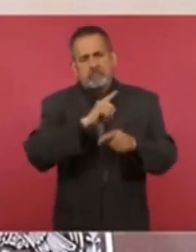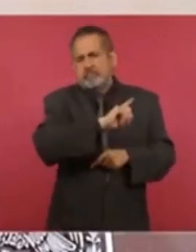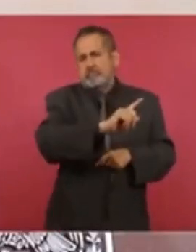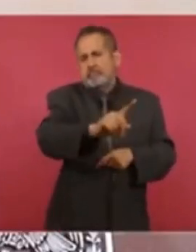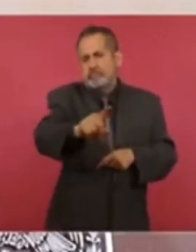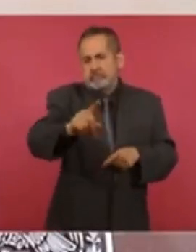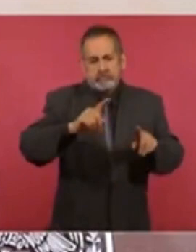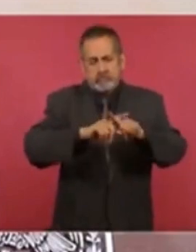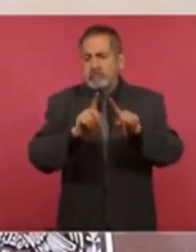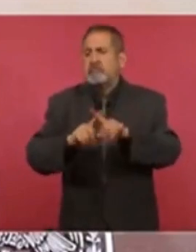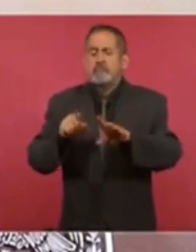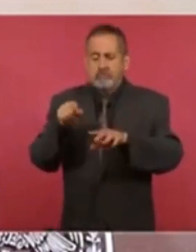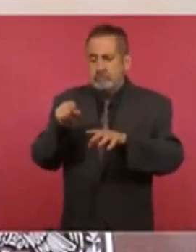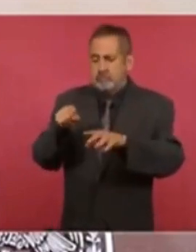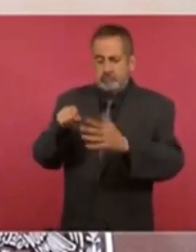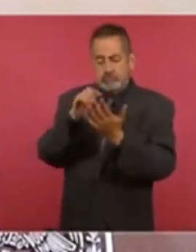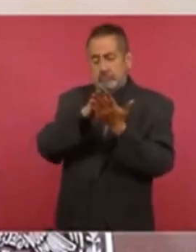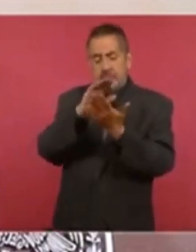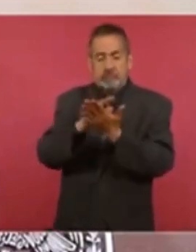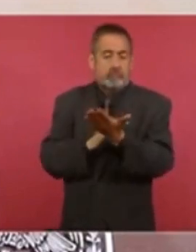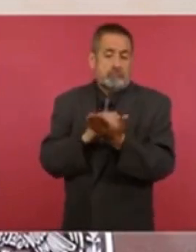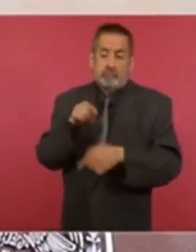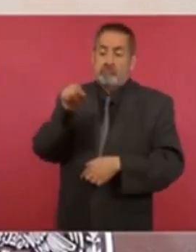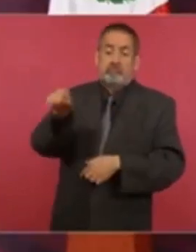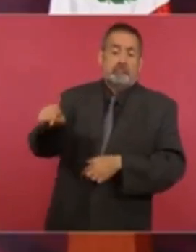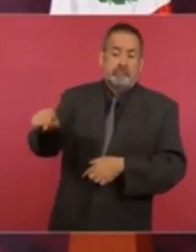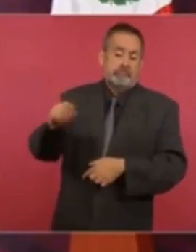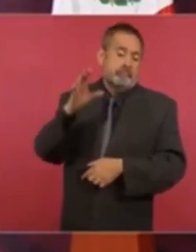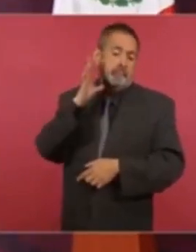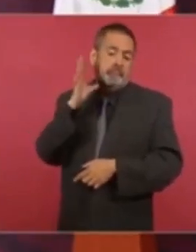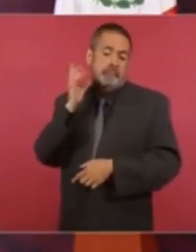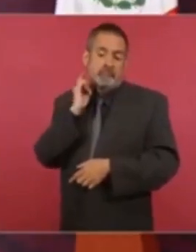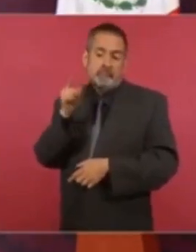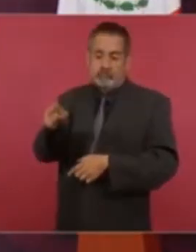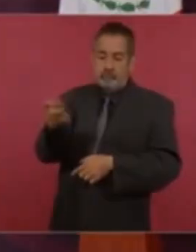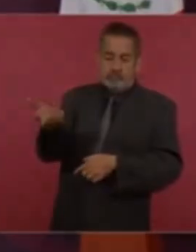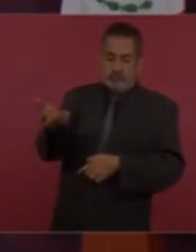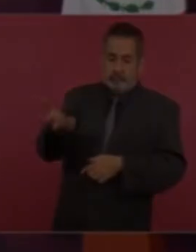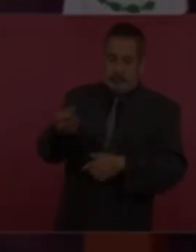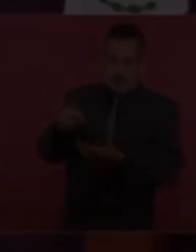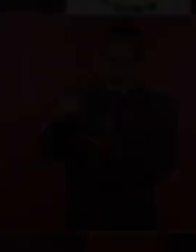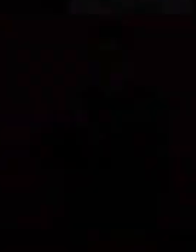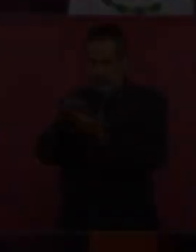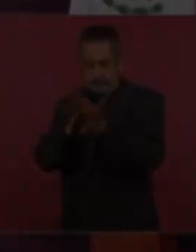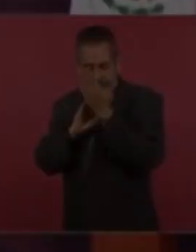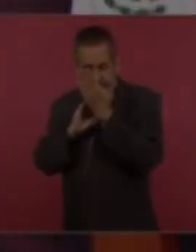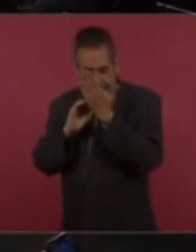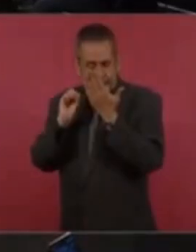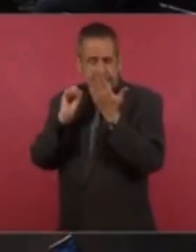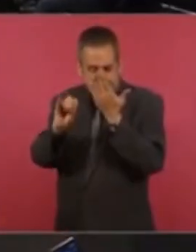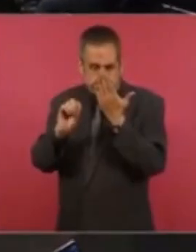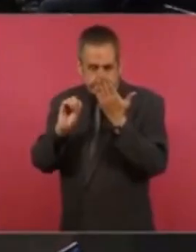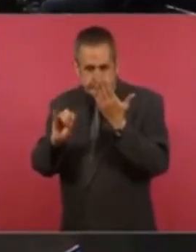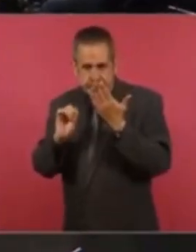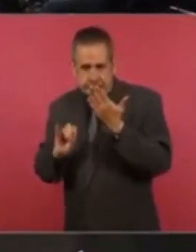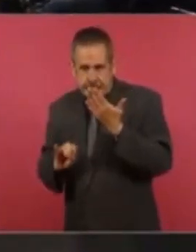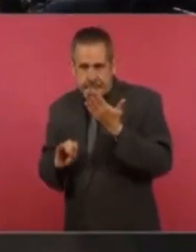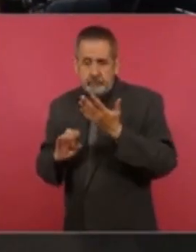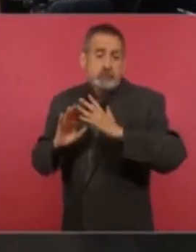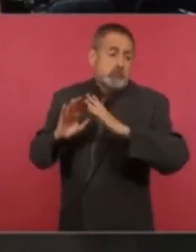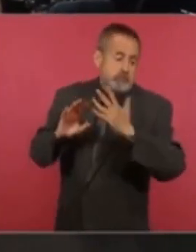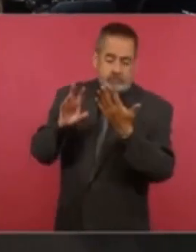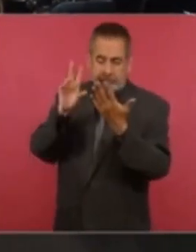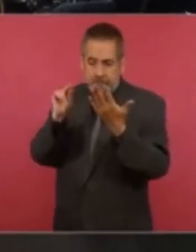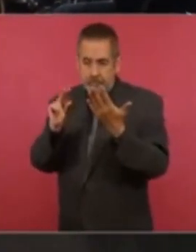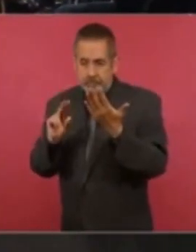la encargada de determinar los ajustes necesarios en lo que llamó un gasto racional. Esas propuestas atienden a un